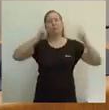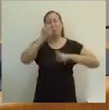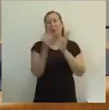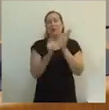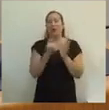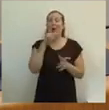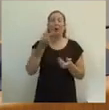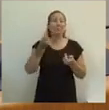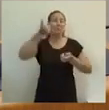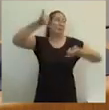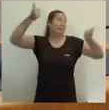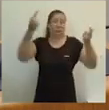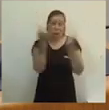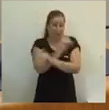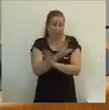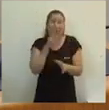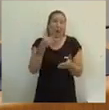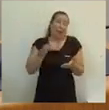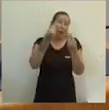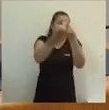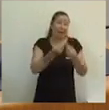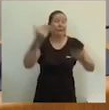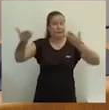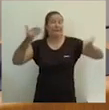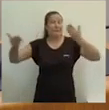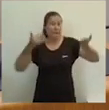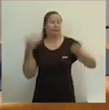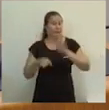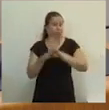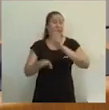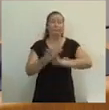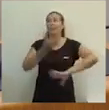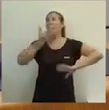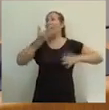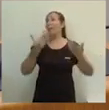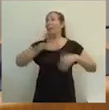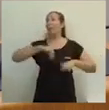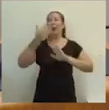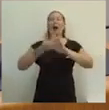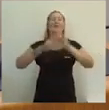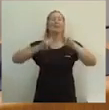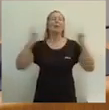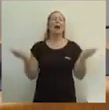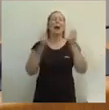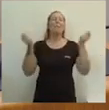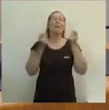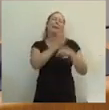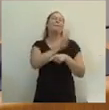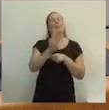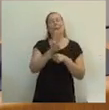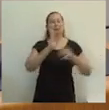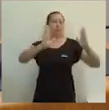mucho más esta carta, aunque podría seguir comparando datos que le delatan. Podría, por ejemplo, hablar de si es posible hablar de campaña del PP de la corrupción,